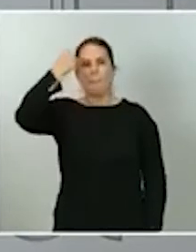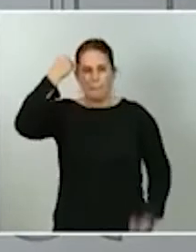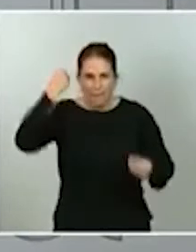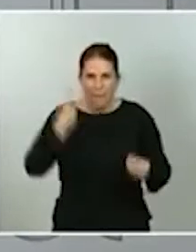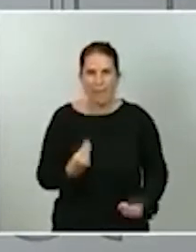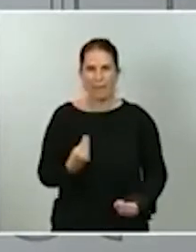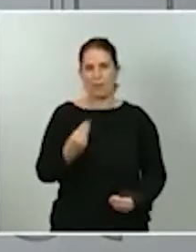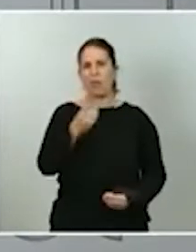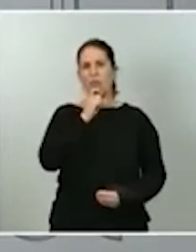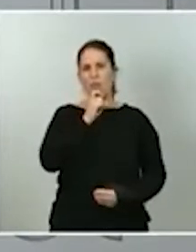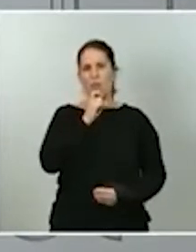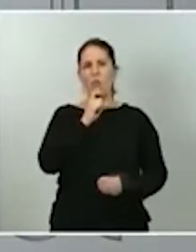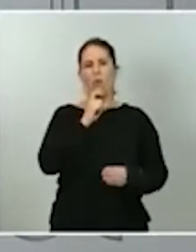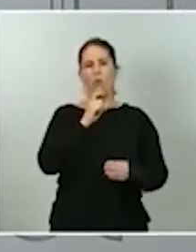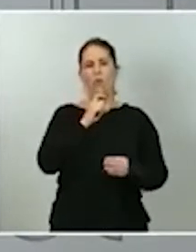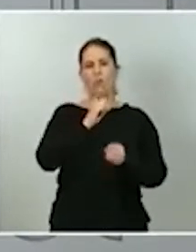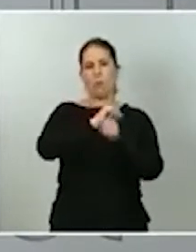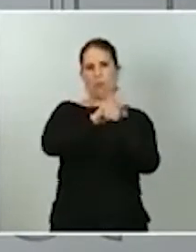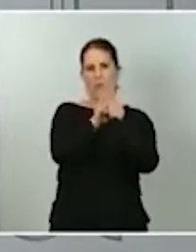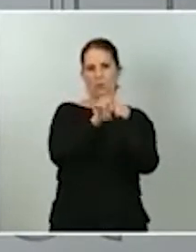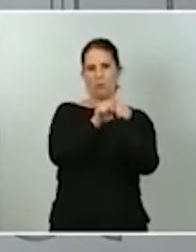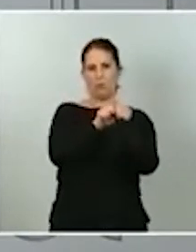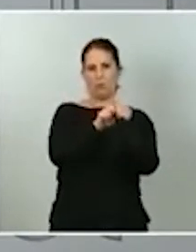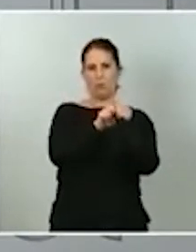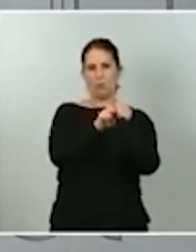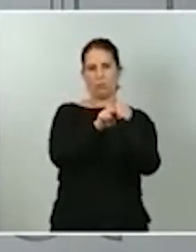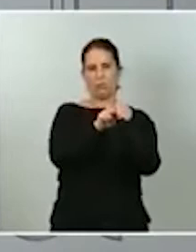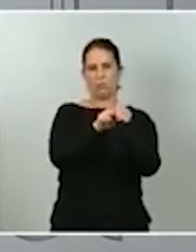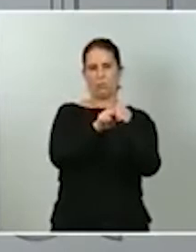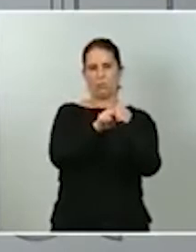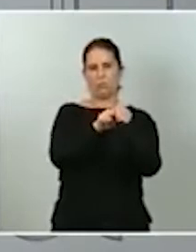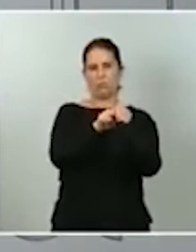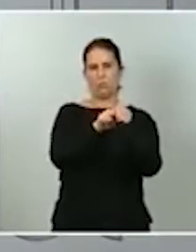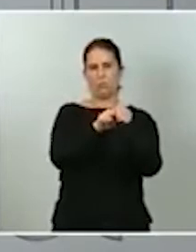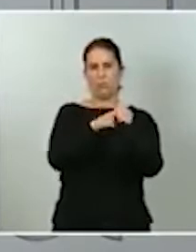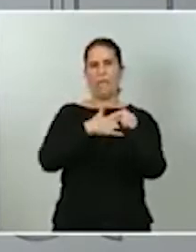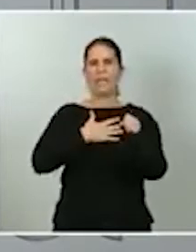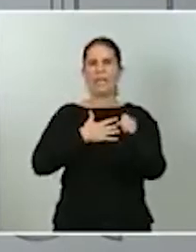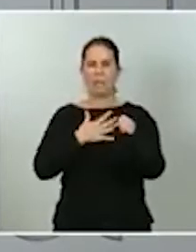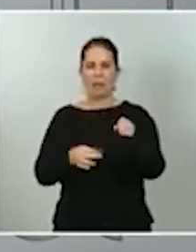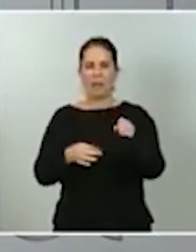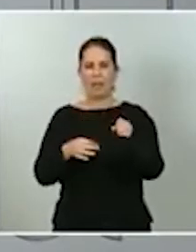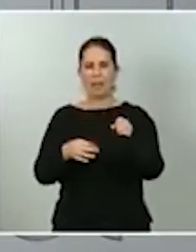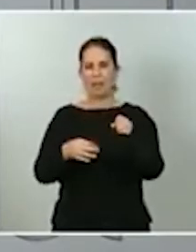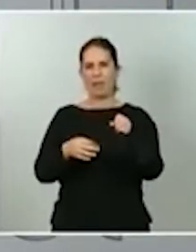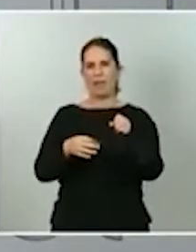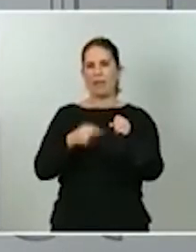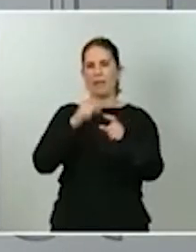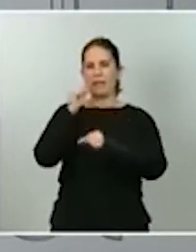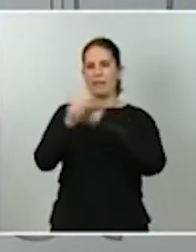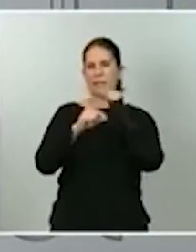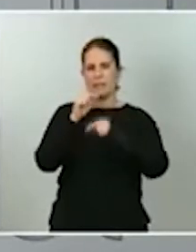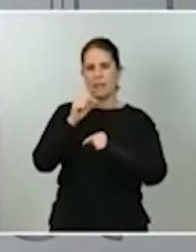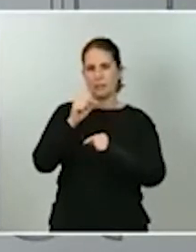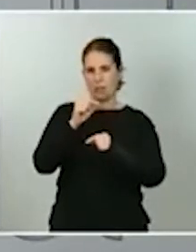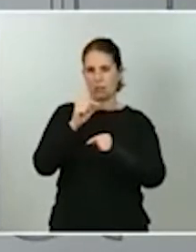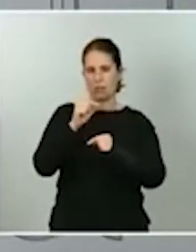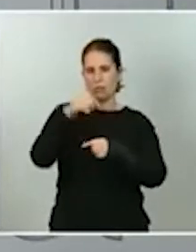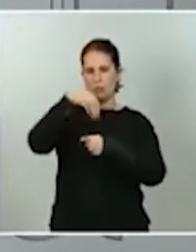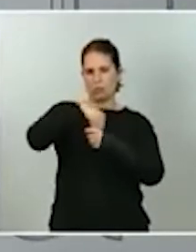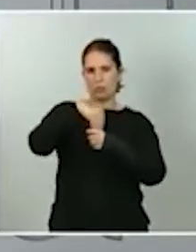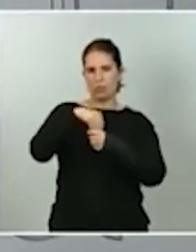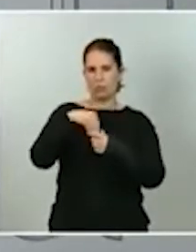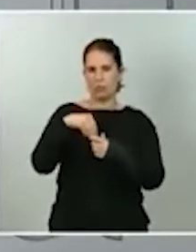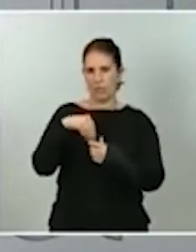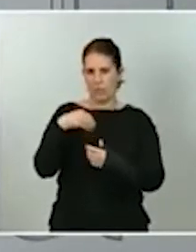manejo del virus, de qué manera tenemos que ser capaces de minimizar la transmisión comunitaria que constatamos que se está produciendo